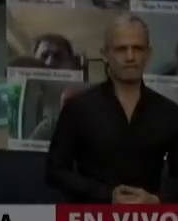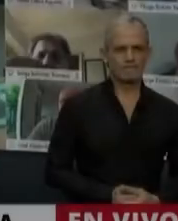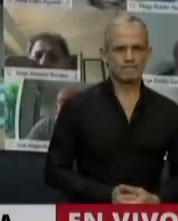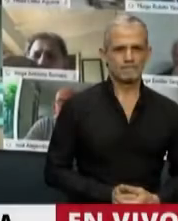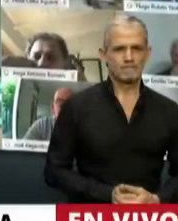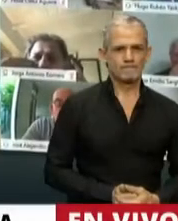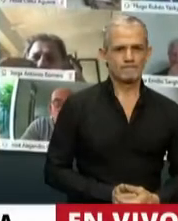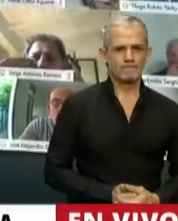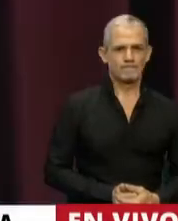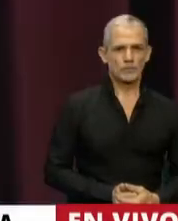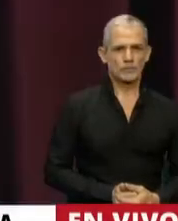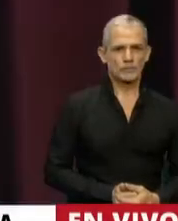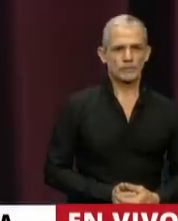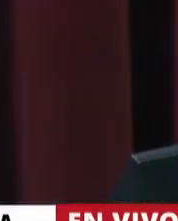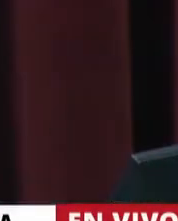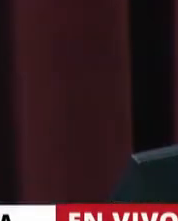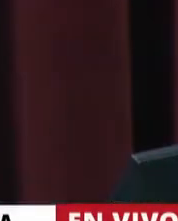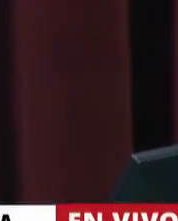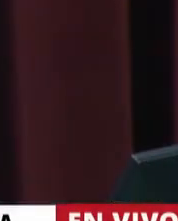Tiene la palabra el diputado José Luis Ramón.